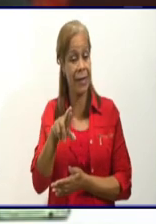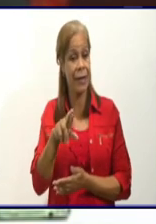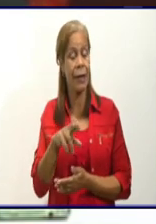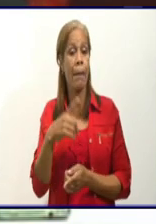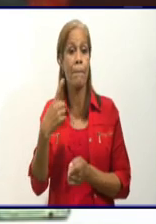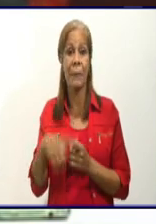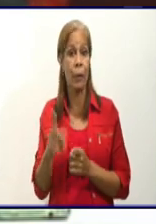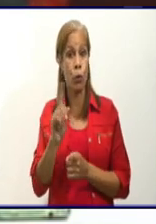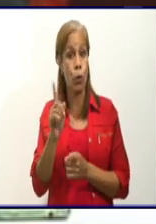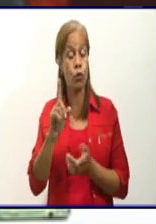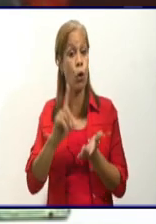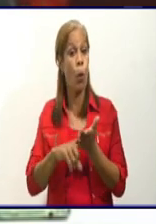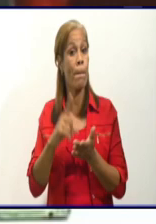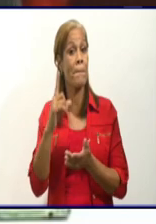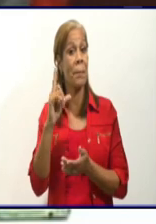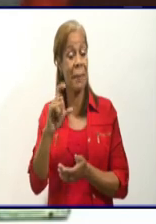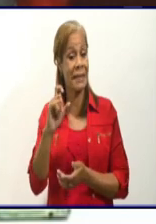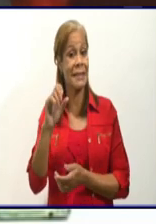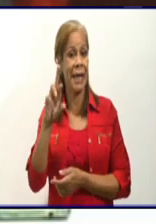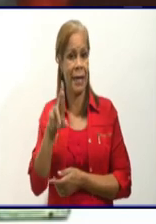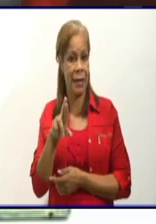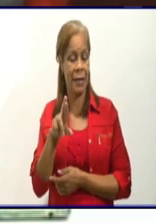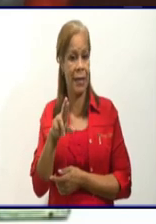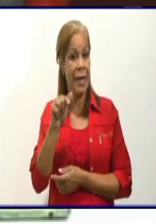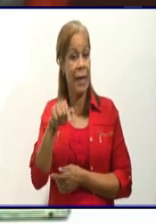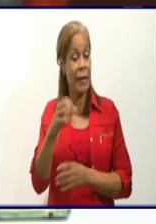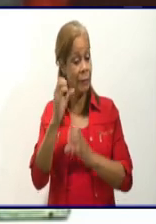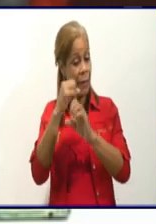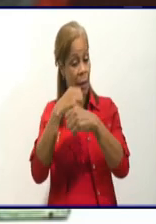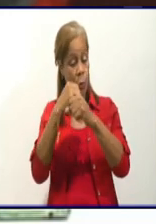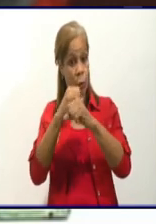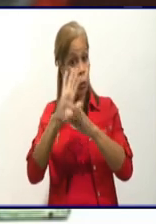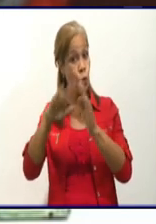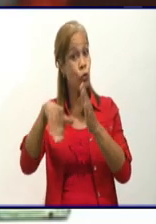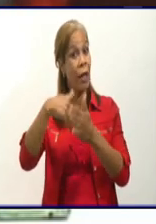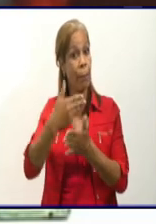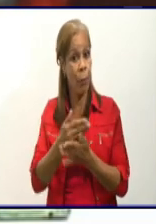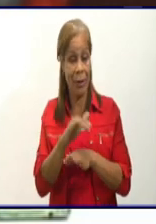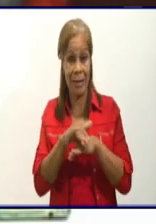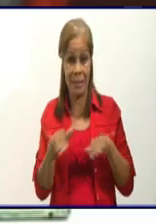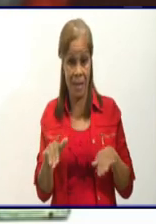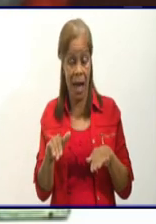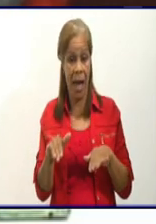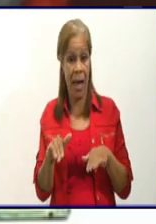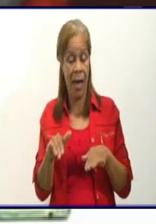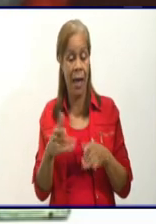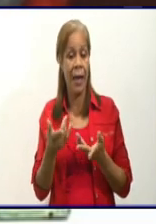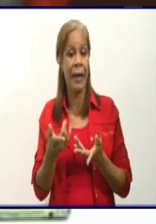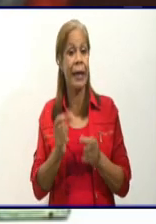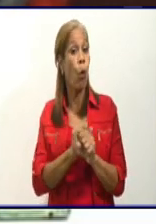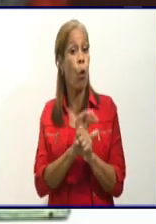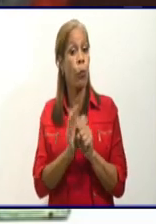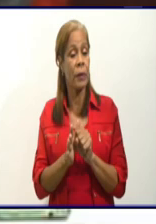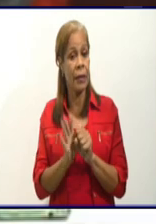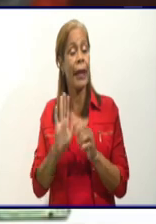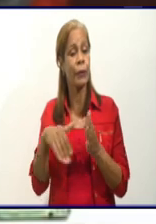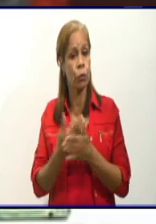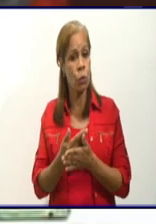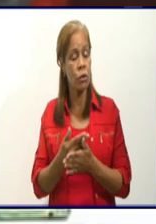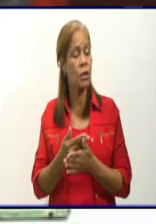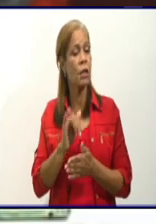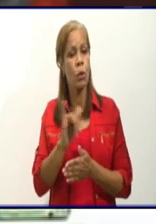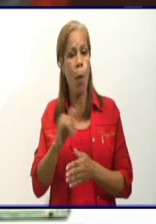Pero no solamente PCR, este laboratorio, después que pasemos la pandemia, porque así lo vamos a afirmar, se va a encargar entonces de hacer otros